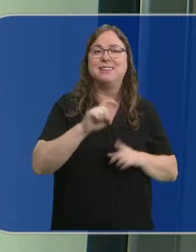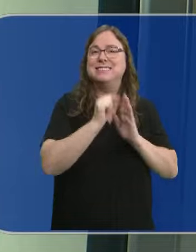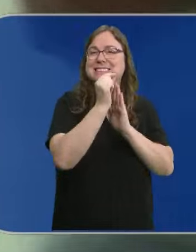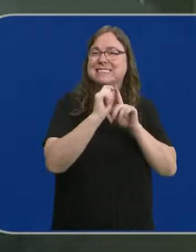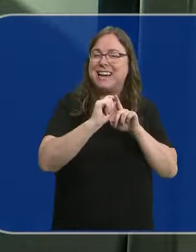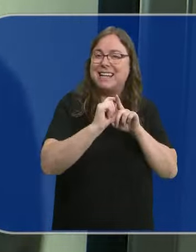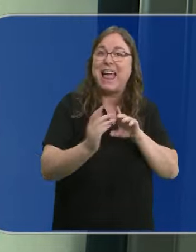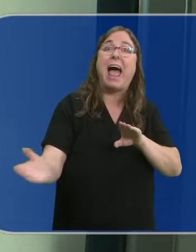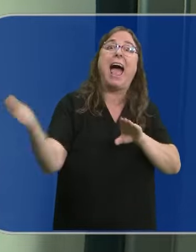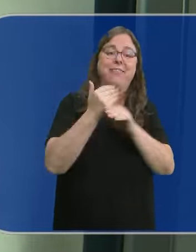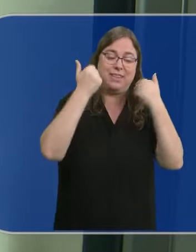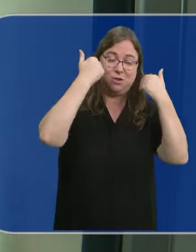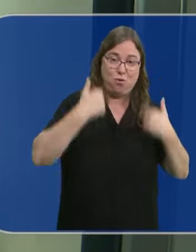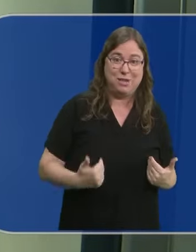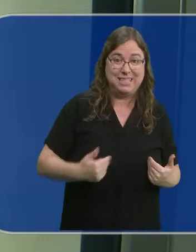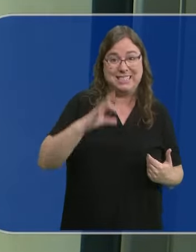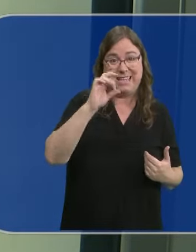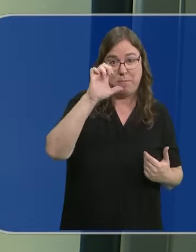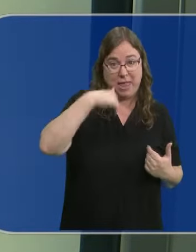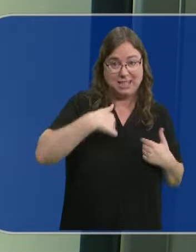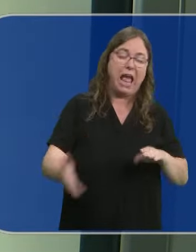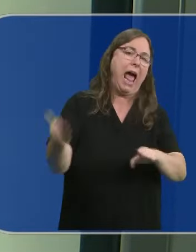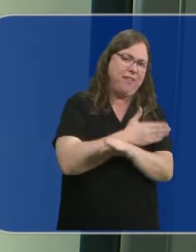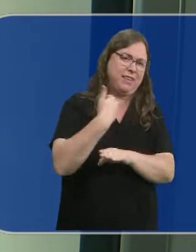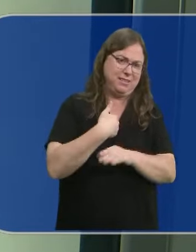rasgo ya existente antes de nuestra especie, el Homo sapiens.